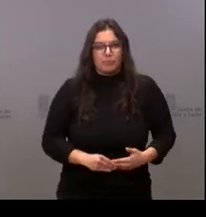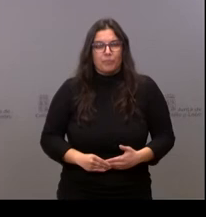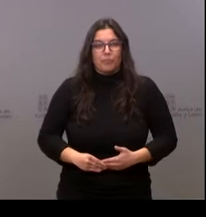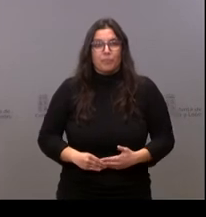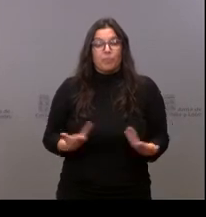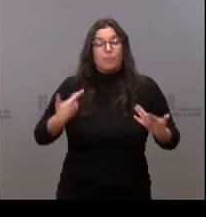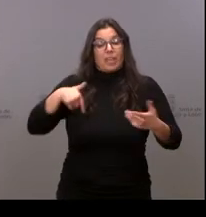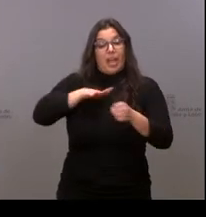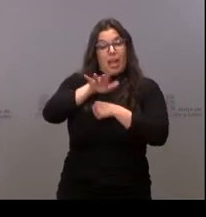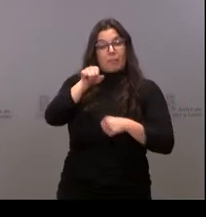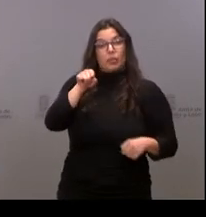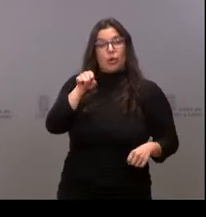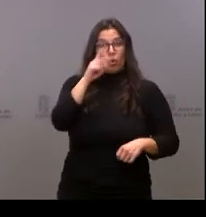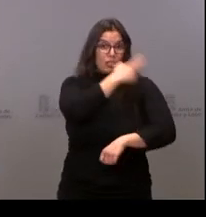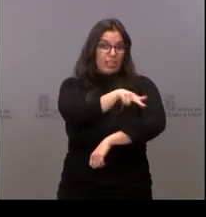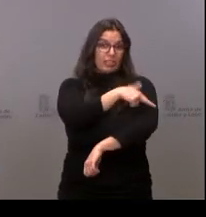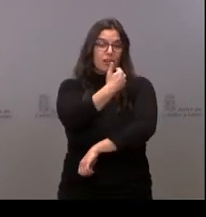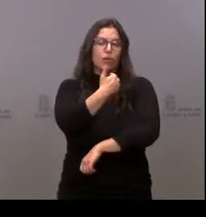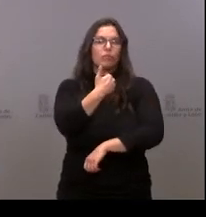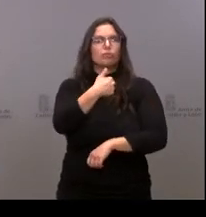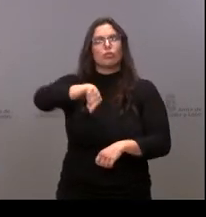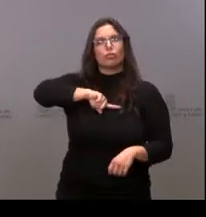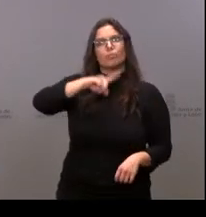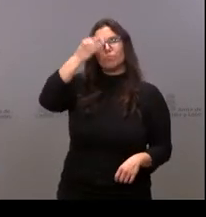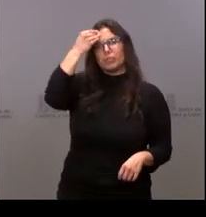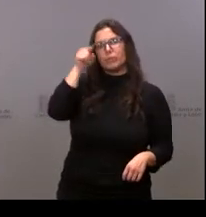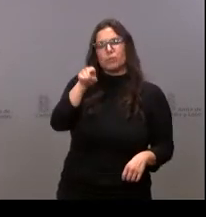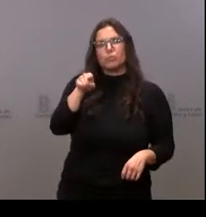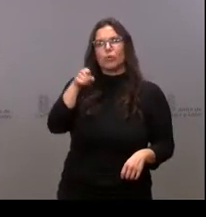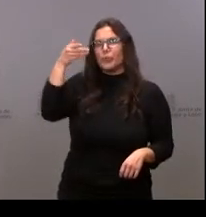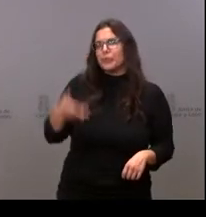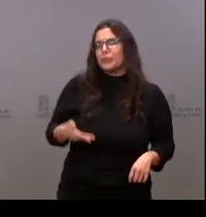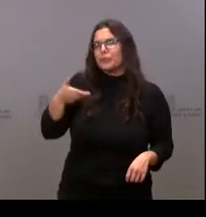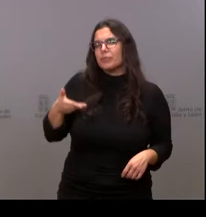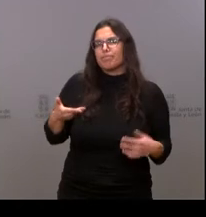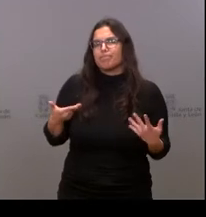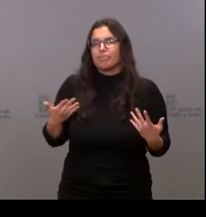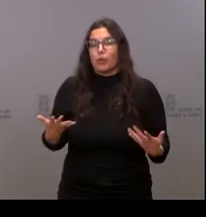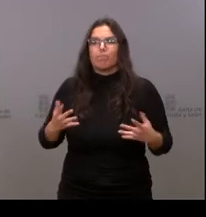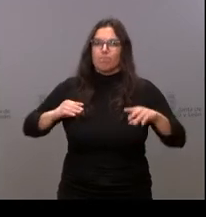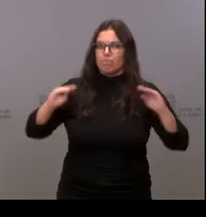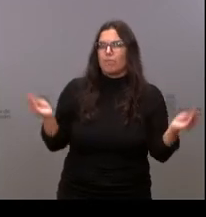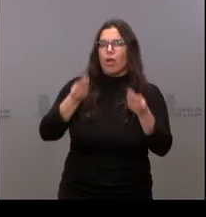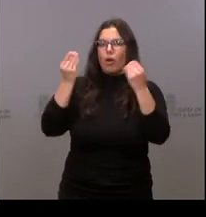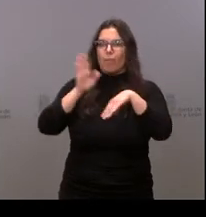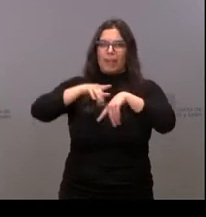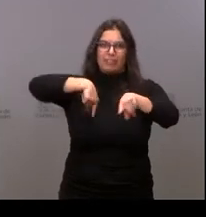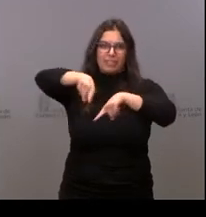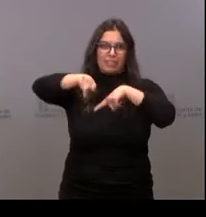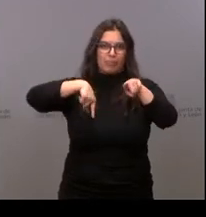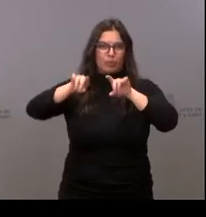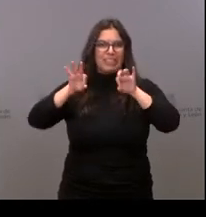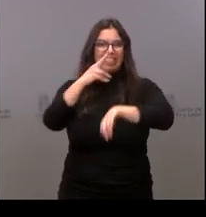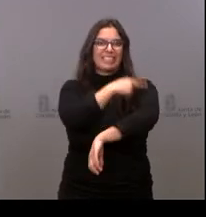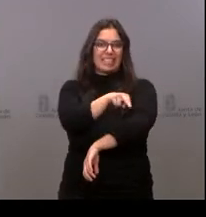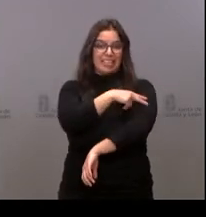este ámbito sanitario consideramos que es imprescindible las mejoras en el transporte sanitario.